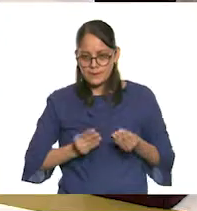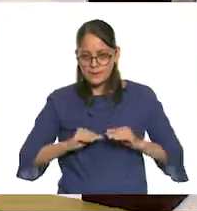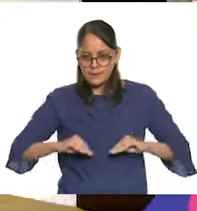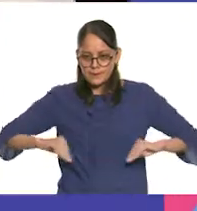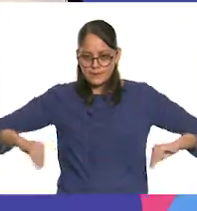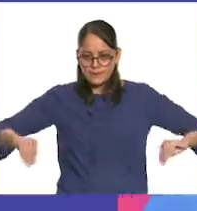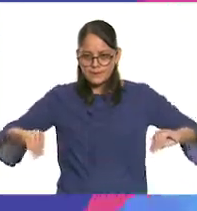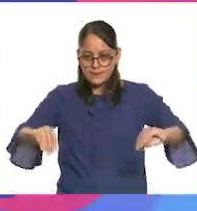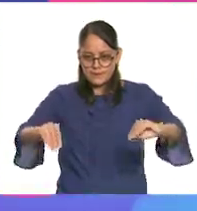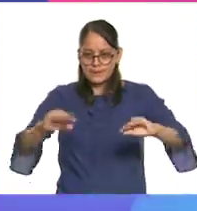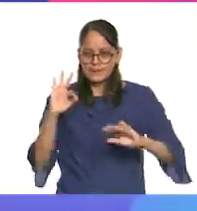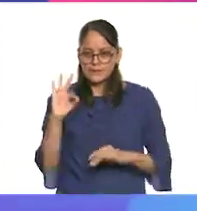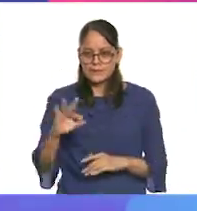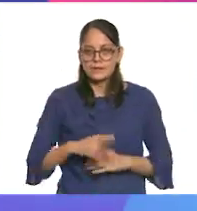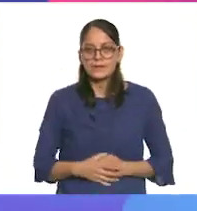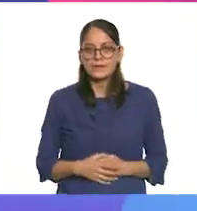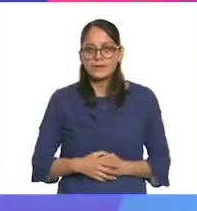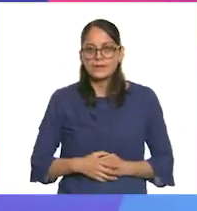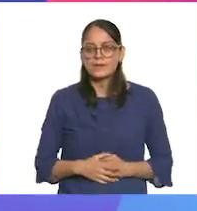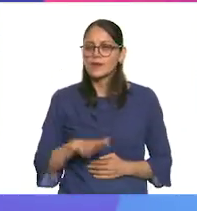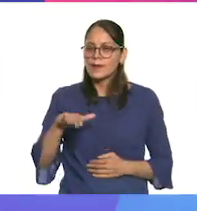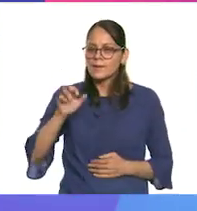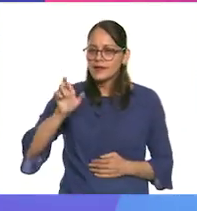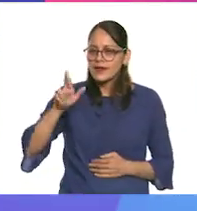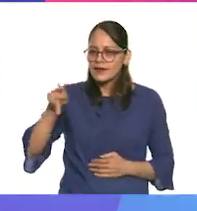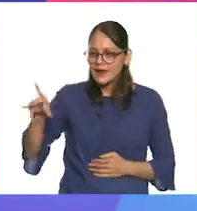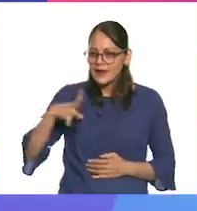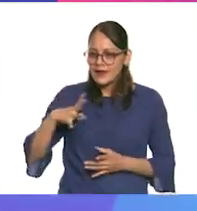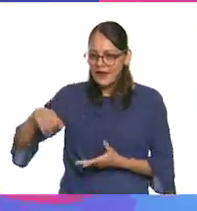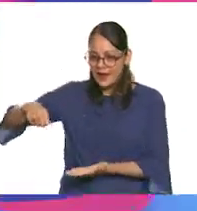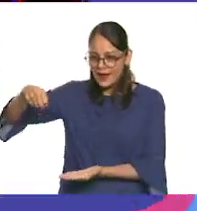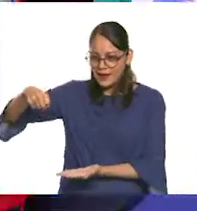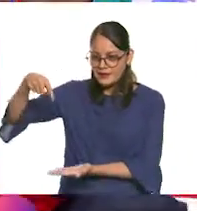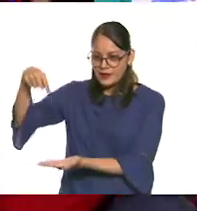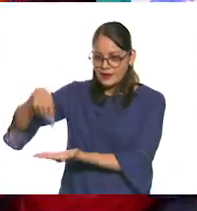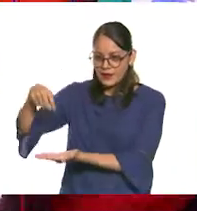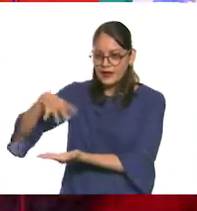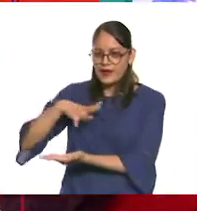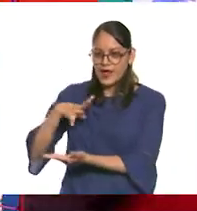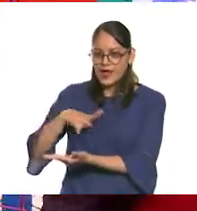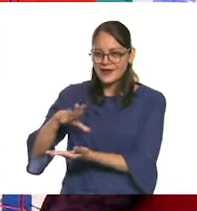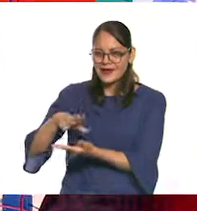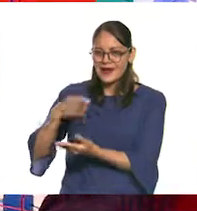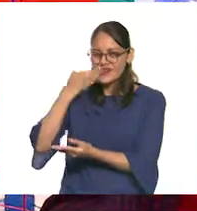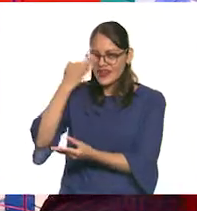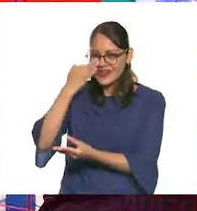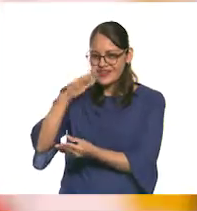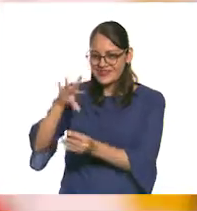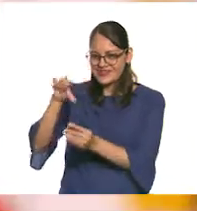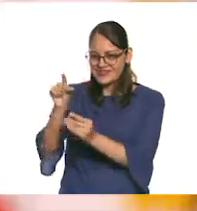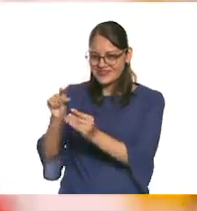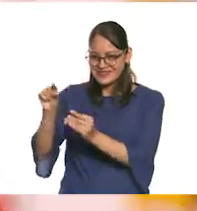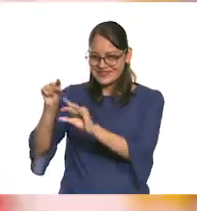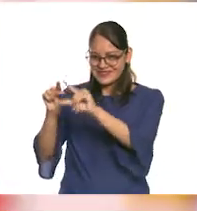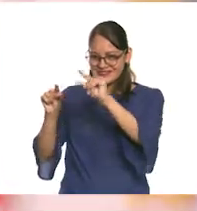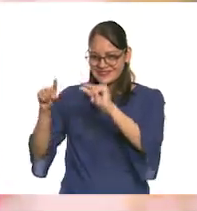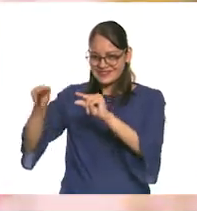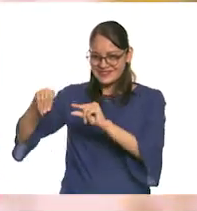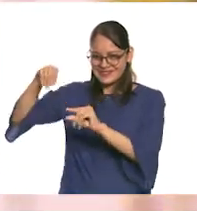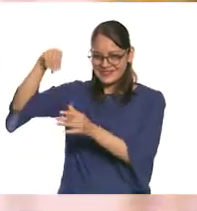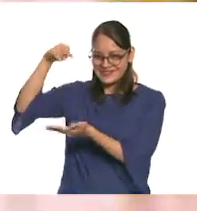Exacto. Y, Erick, ahí en la canasta traigo los pétalos que habíamos quedado. ¡Ay, qué bonito!